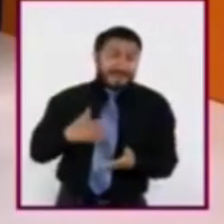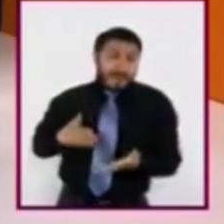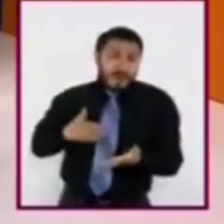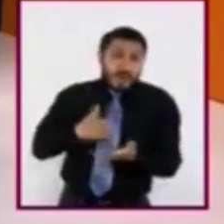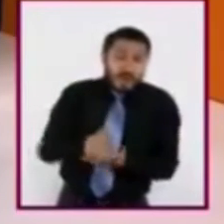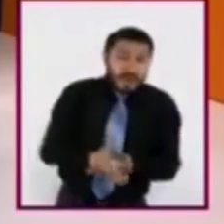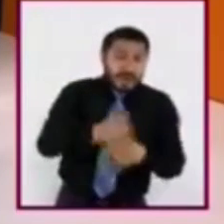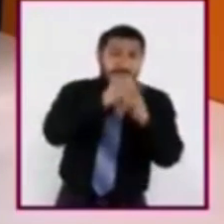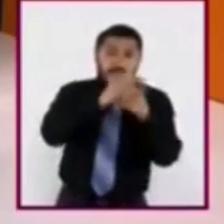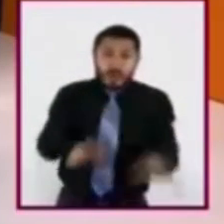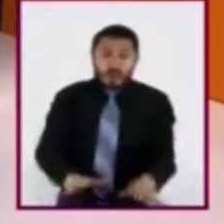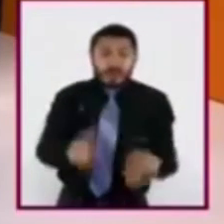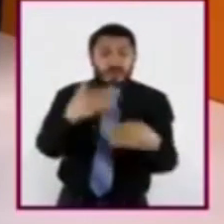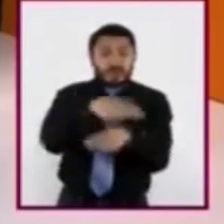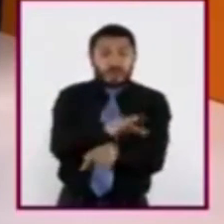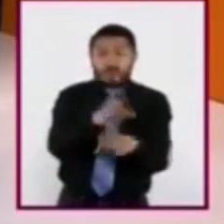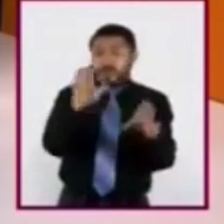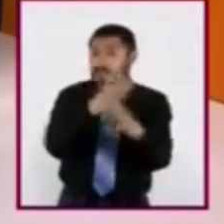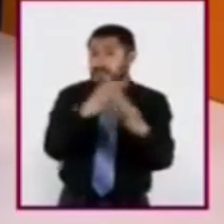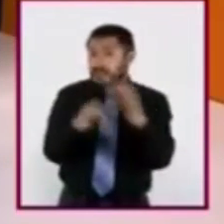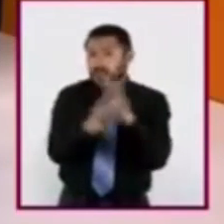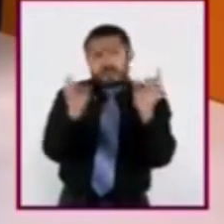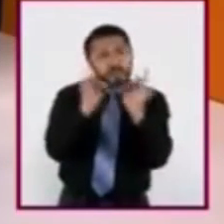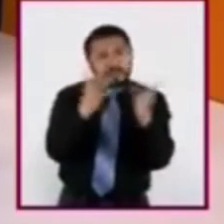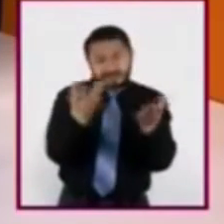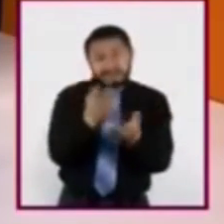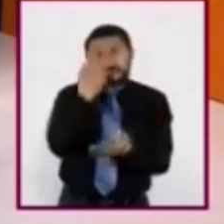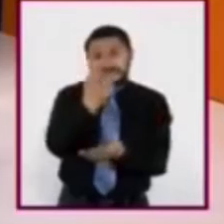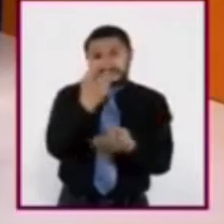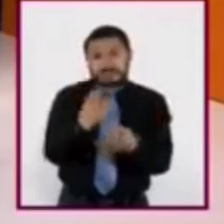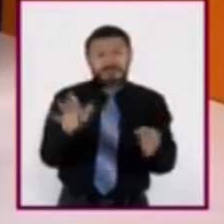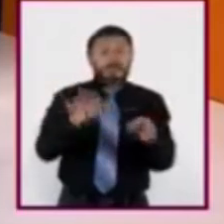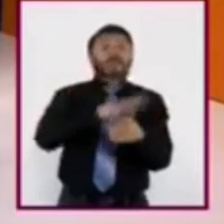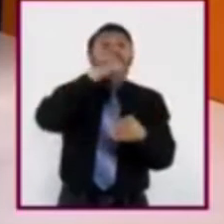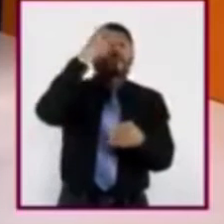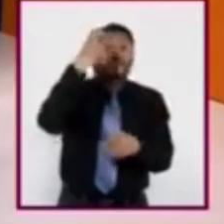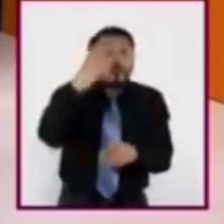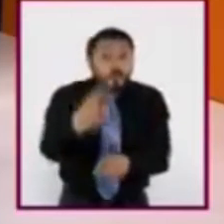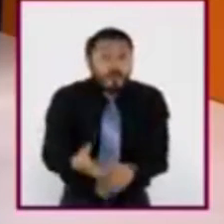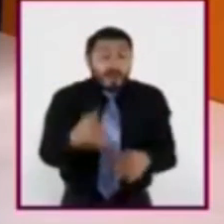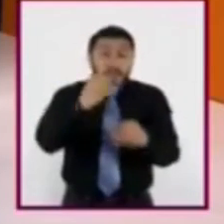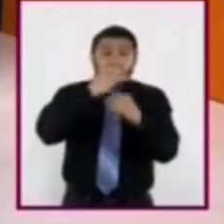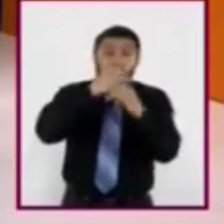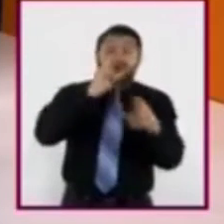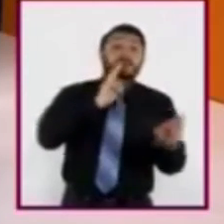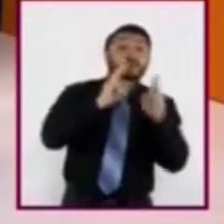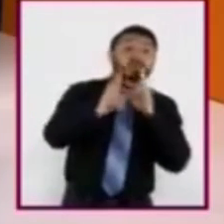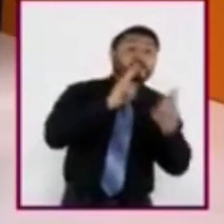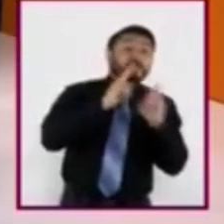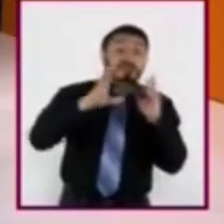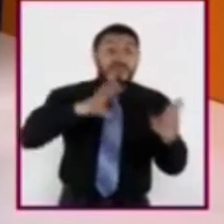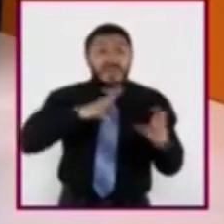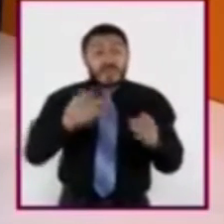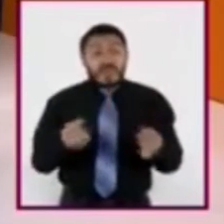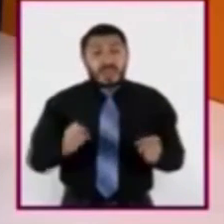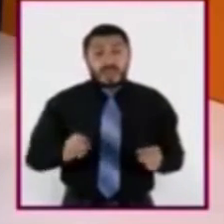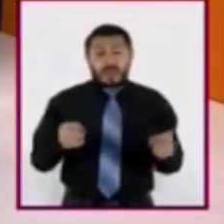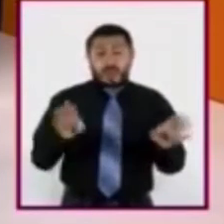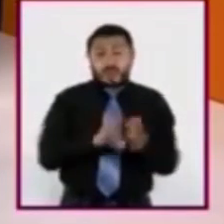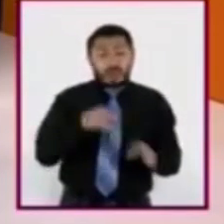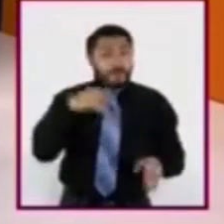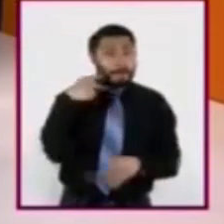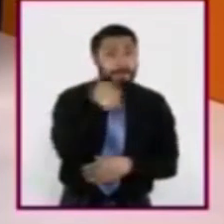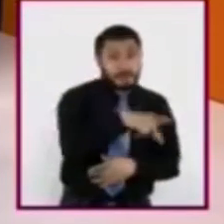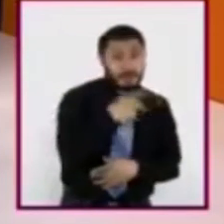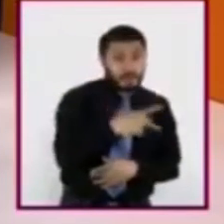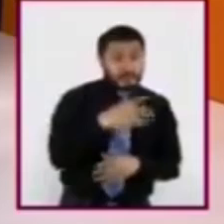sobre los hechos. Por eso, las fuentes noticiosas se clasifican en propias y externas. Las